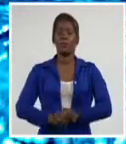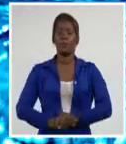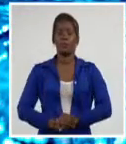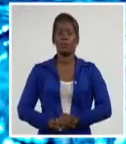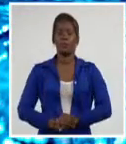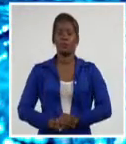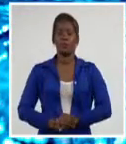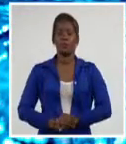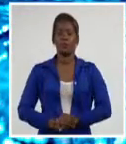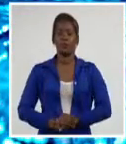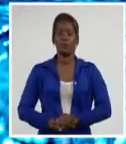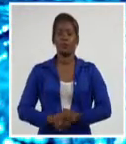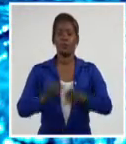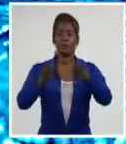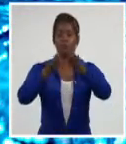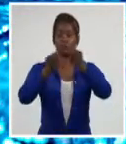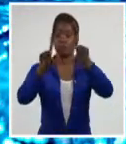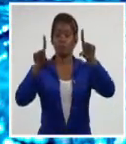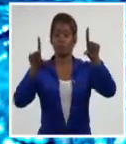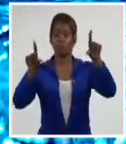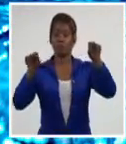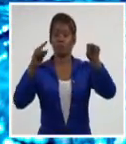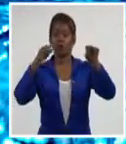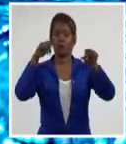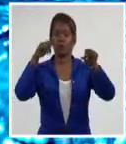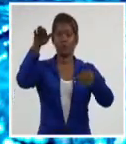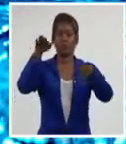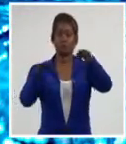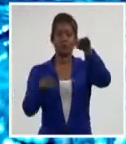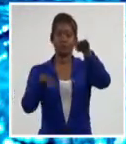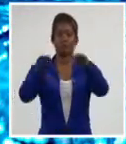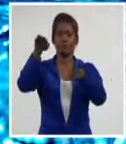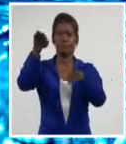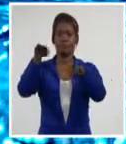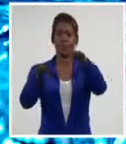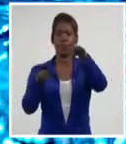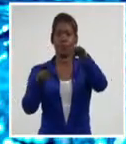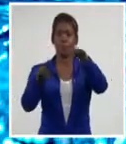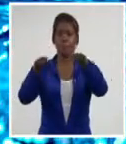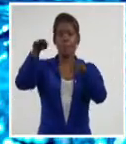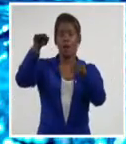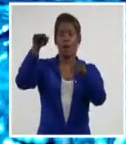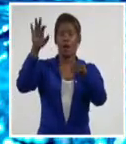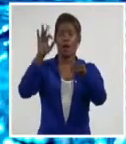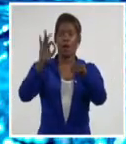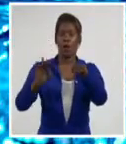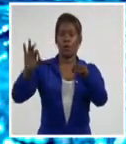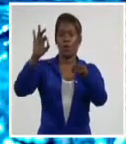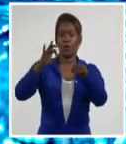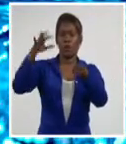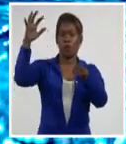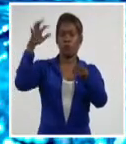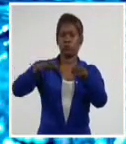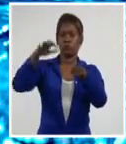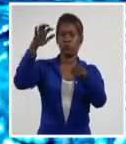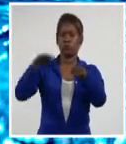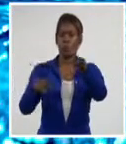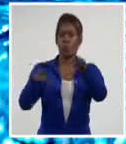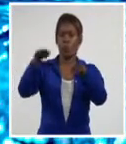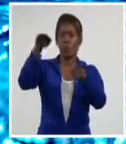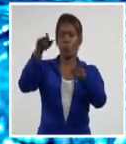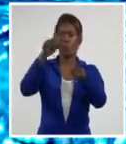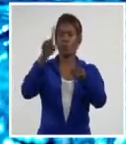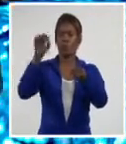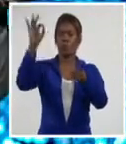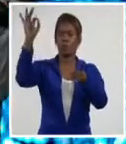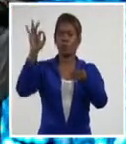comportamiento a nivel regional no fue uniforme. El mayor acumulado relativo estuvo en la región oriental precisamente con el 100%, pero